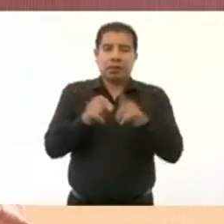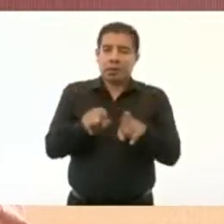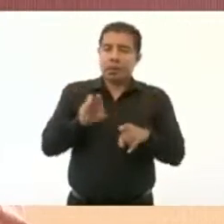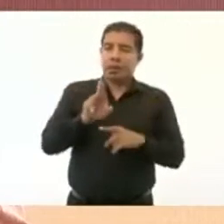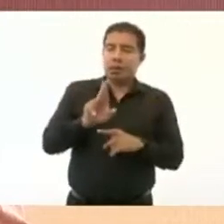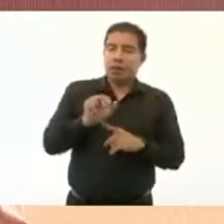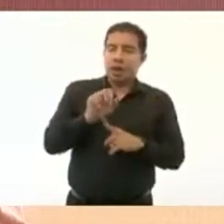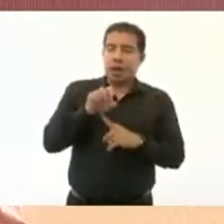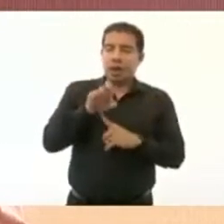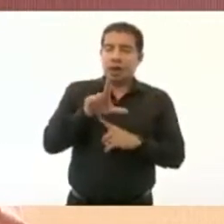Bueno, también...